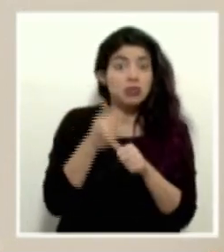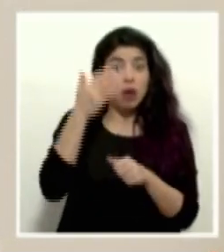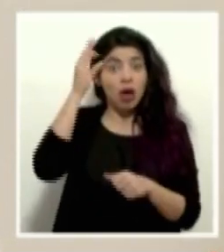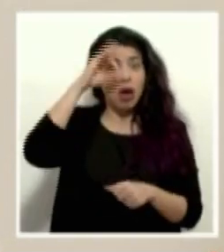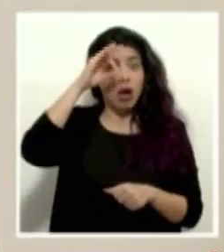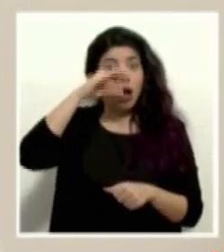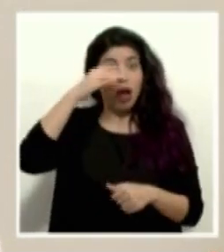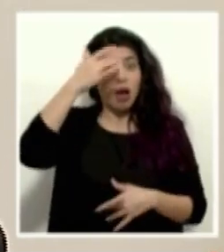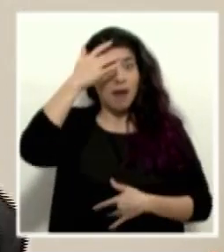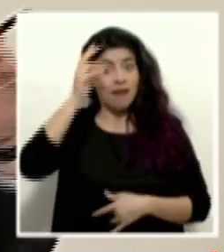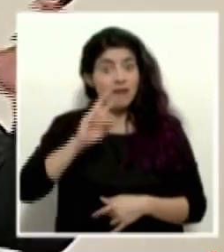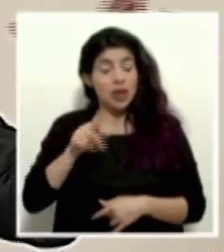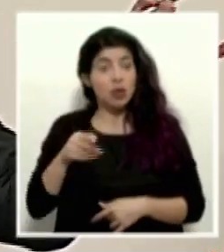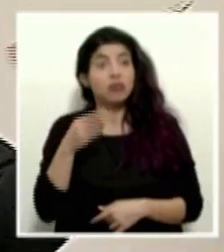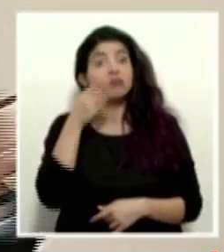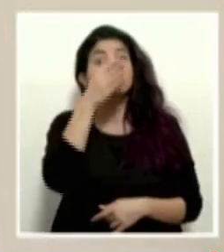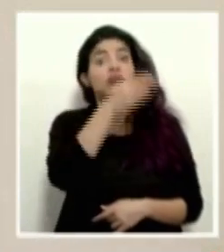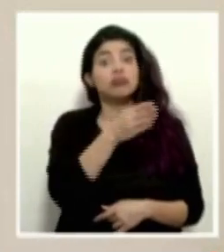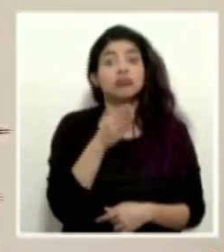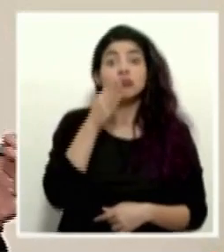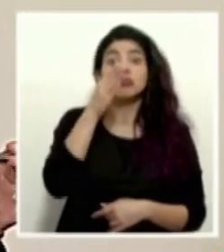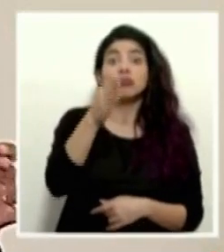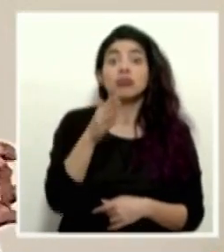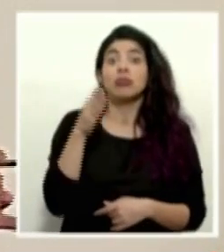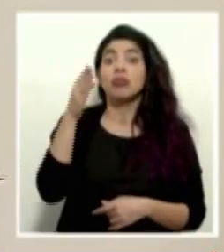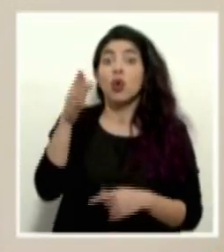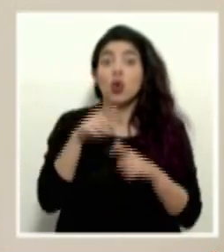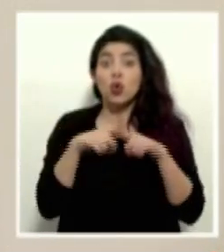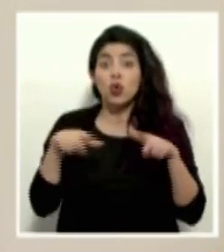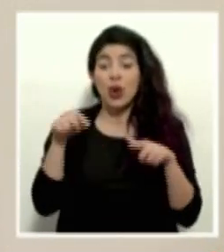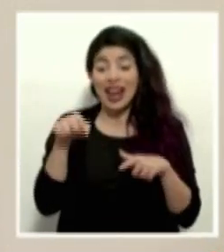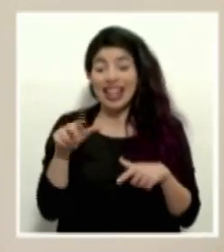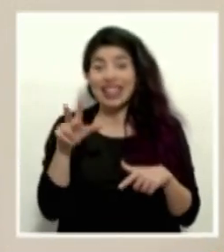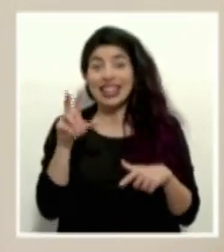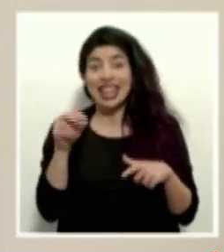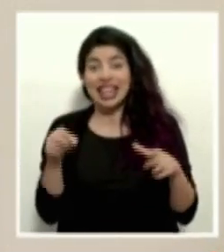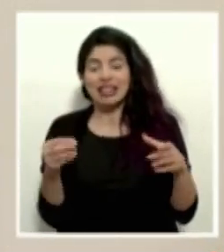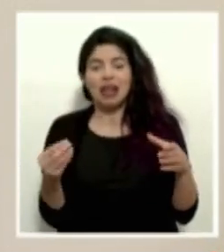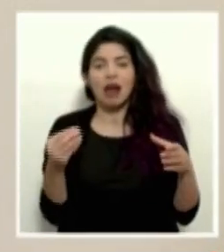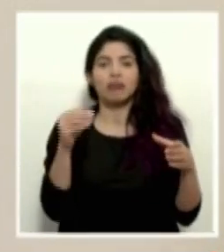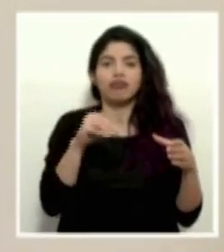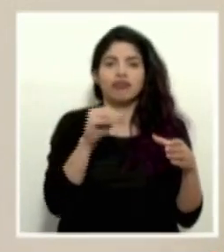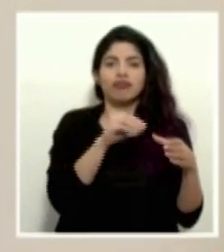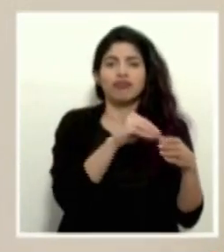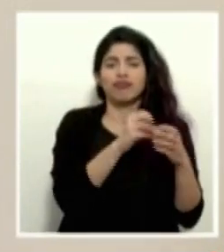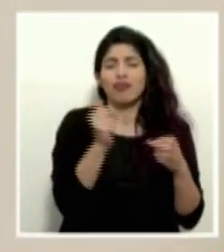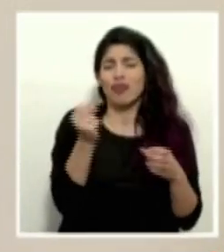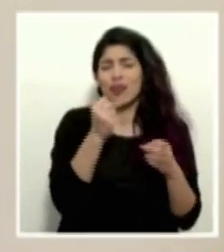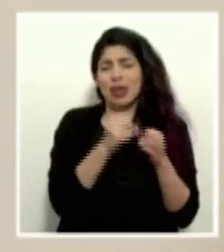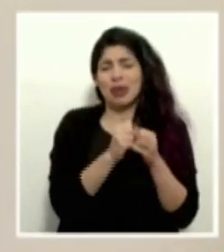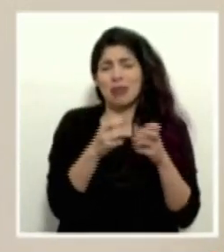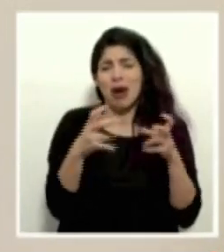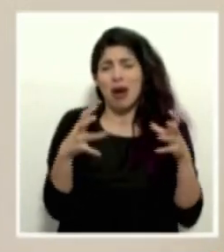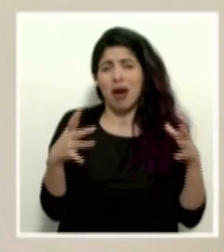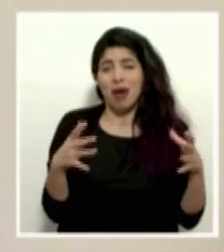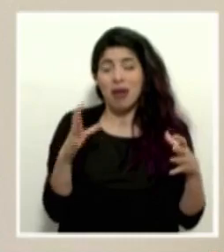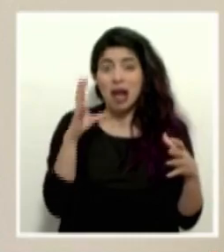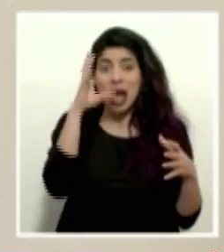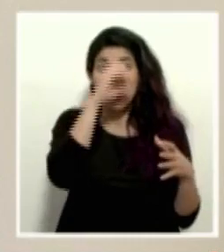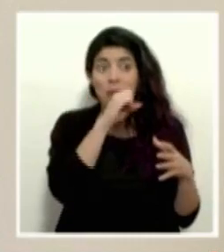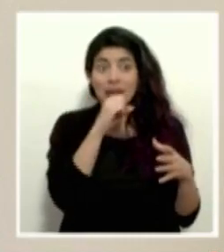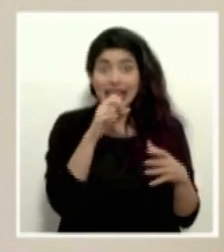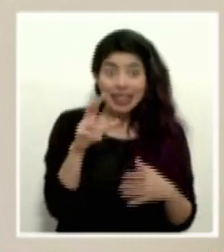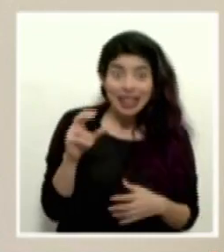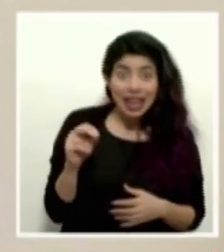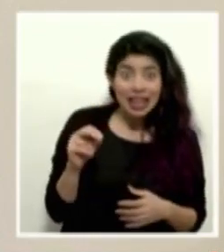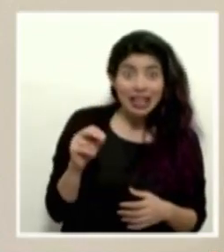infectadas y lo están y están yendo a los diferentes lugares, si abrimos todo, esas 30 van a multiplicar exponencialmente. Y cuando nos damos cuenta, ya no estamos